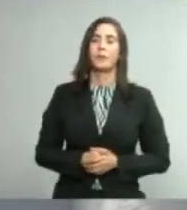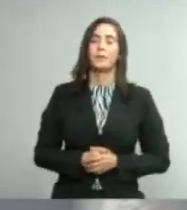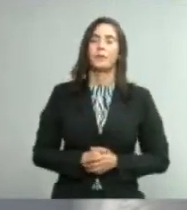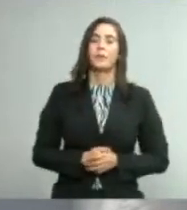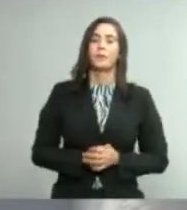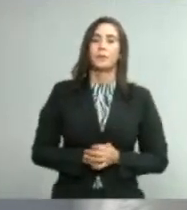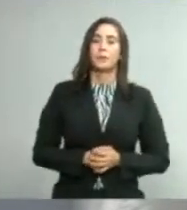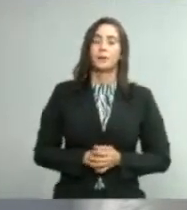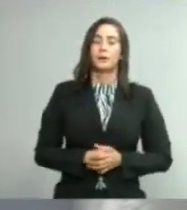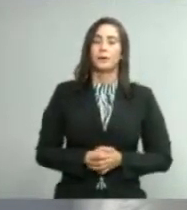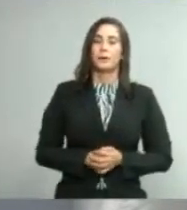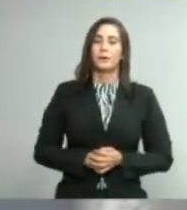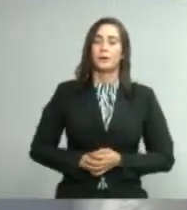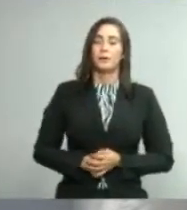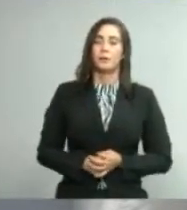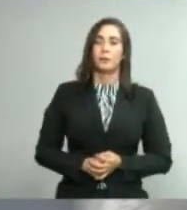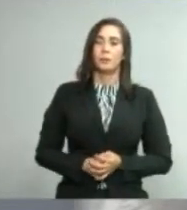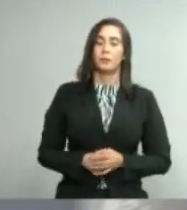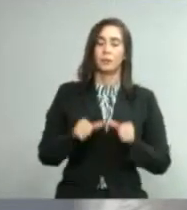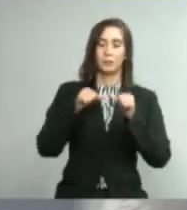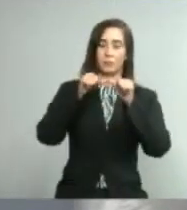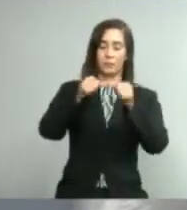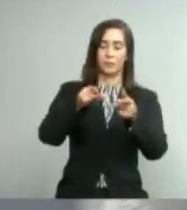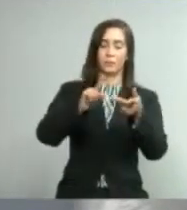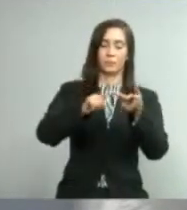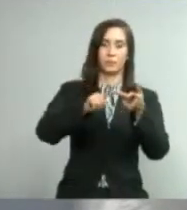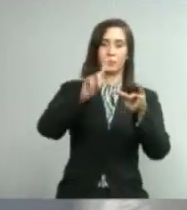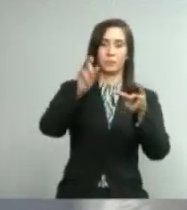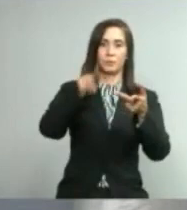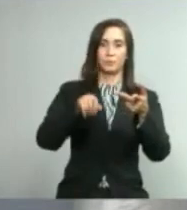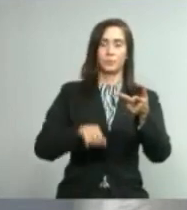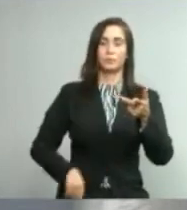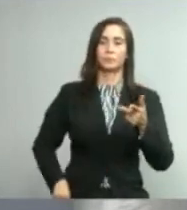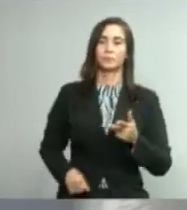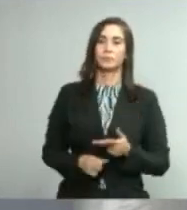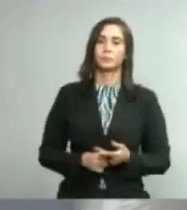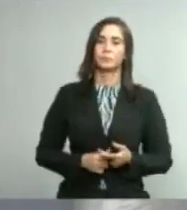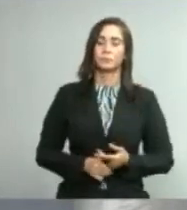Gracias, Pedro. Continuamos con Nathalie Faxas. Adelante.